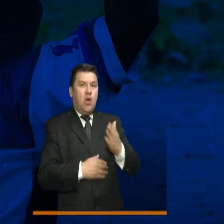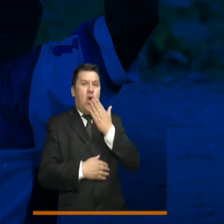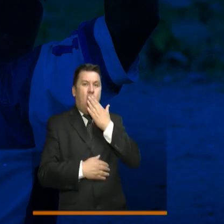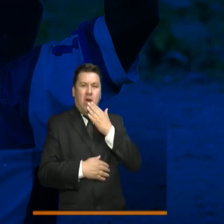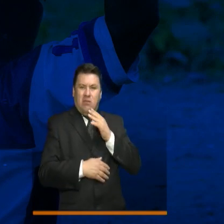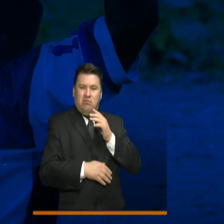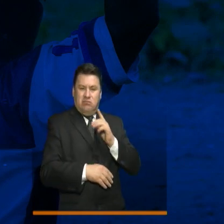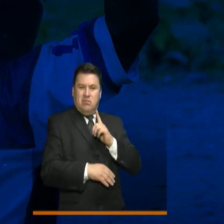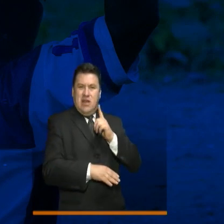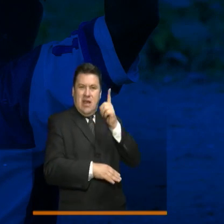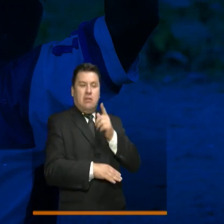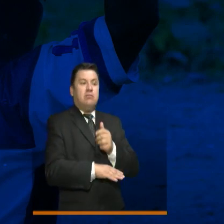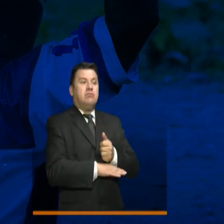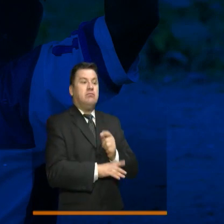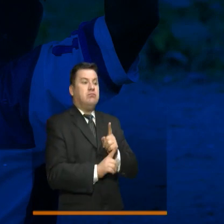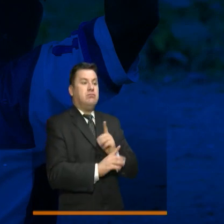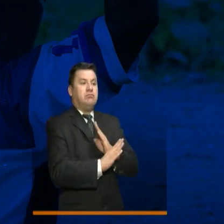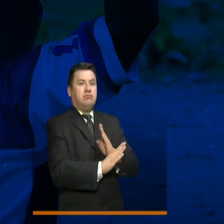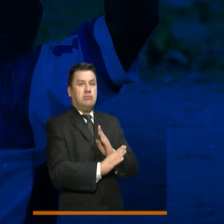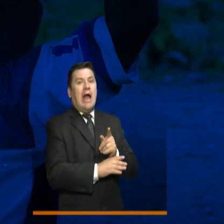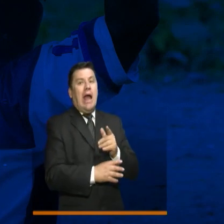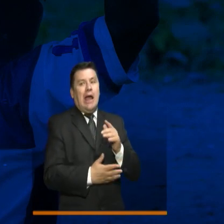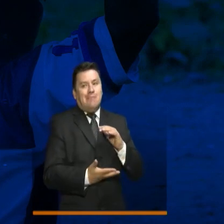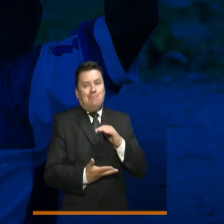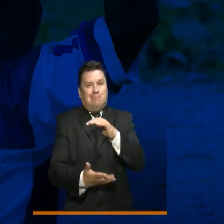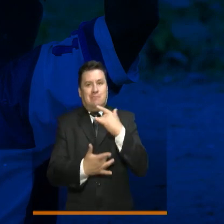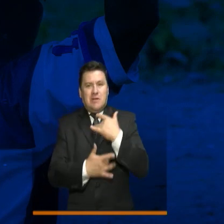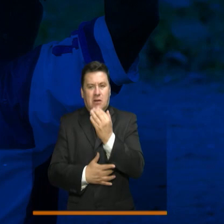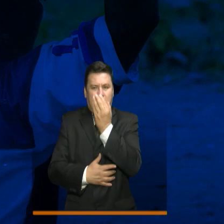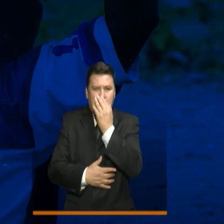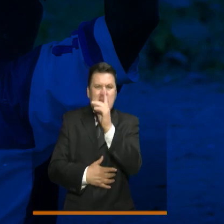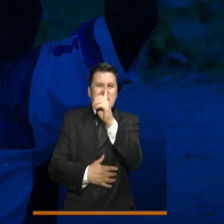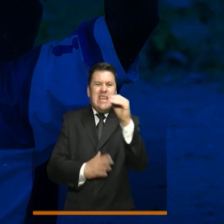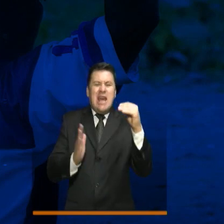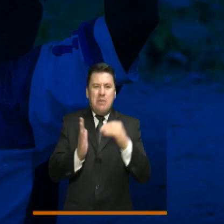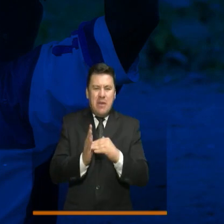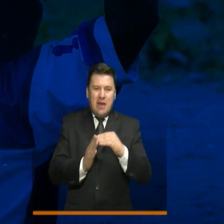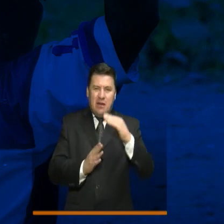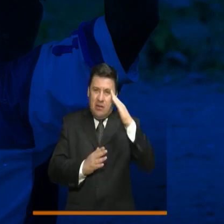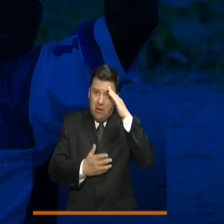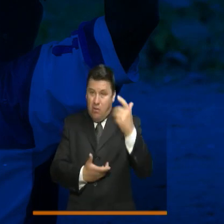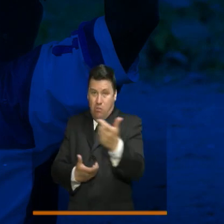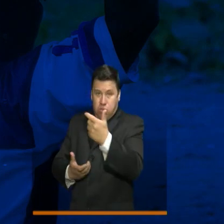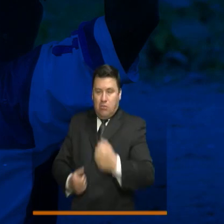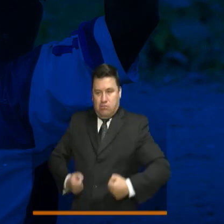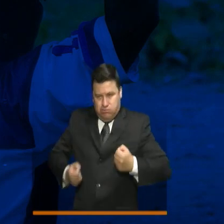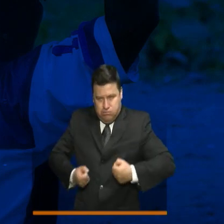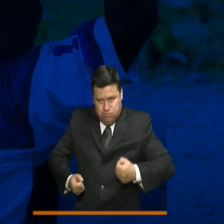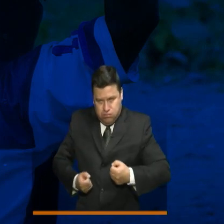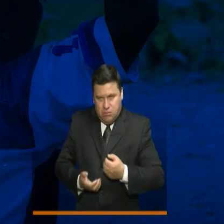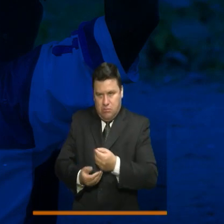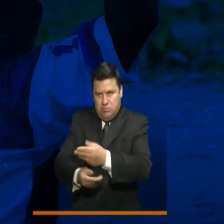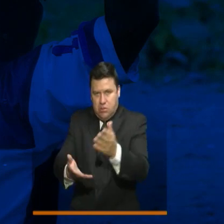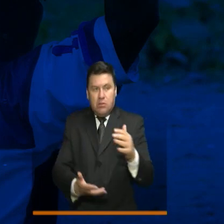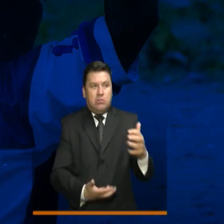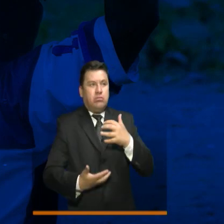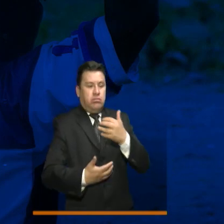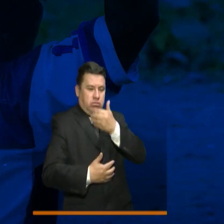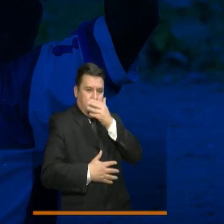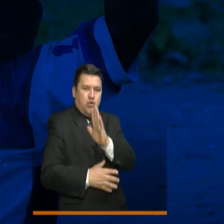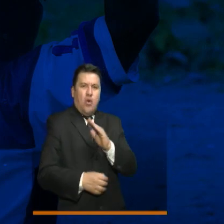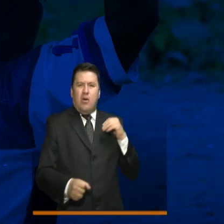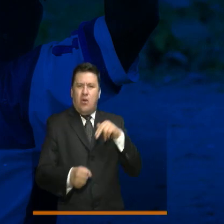a ellos con estos kits de bioseguridad. Hay 100 mil kits para los bomberos de Colombia que también han estado presentes en esta